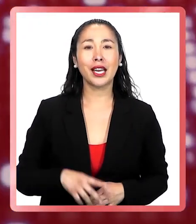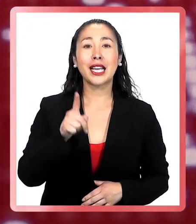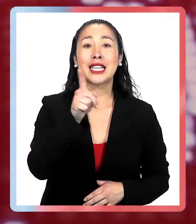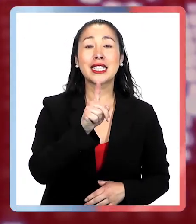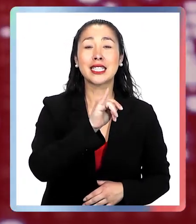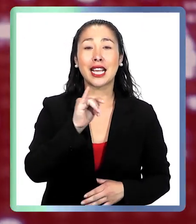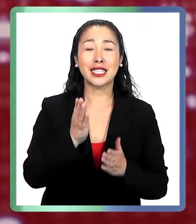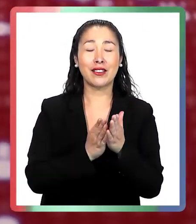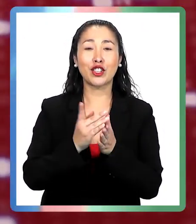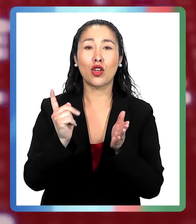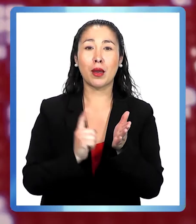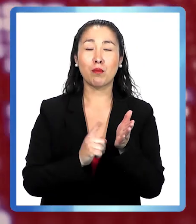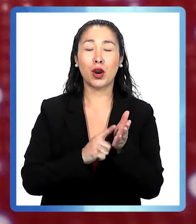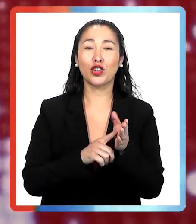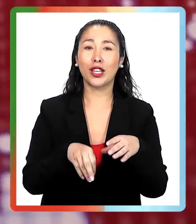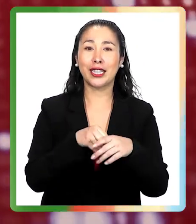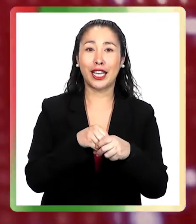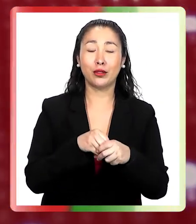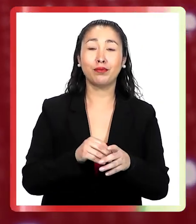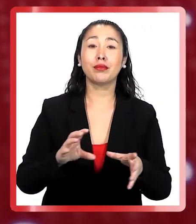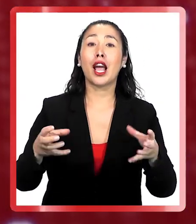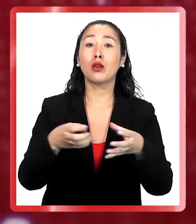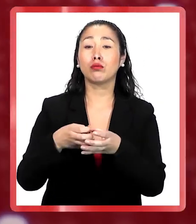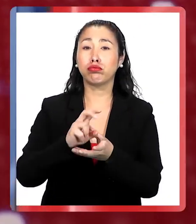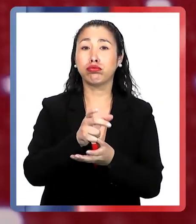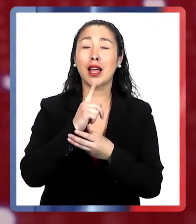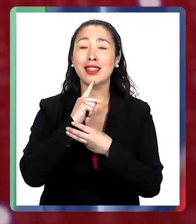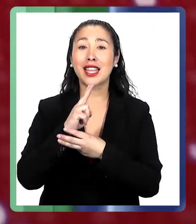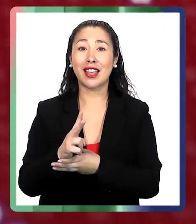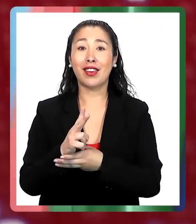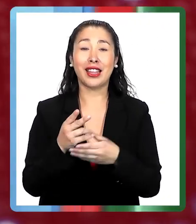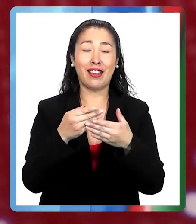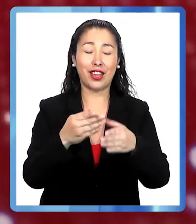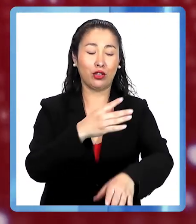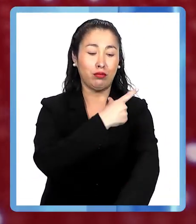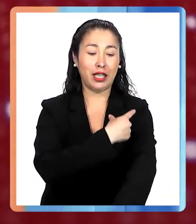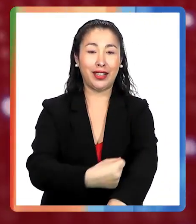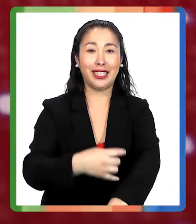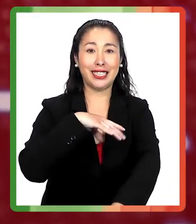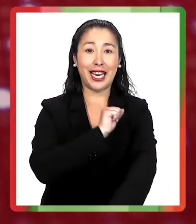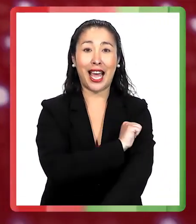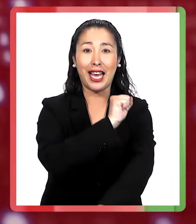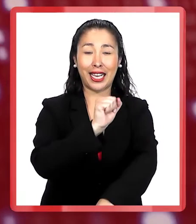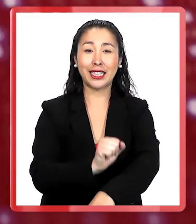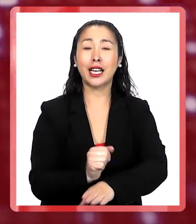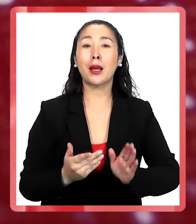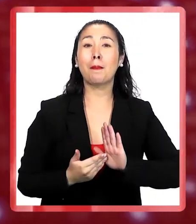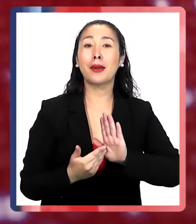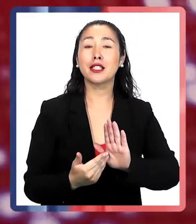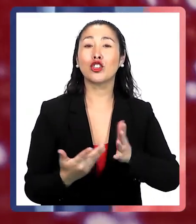Servicio de Impuestos Internos Asociación Regional de Canales de Televisión de Señal Abierta de Chile. Arcatel